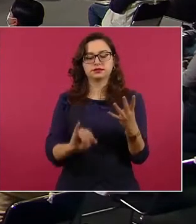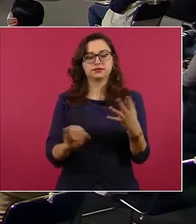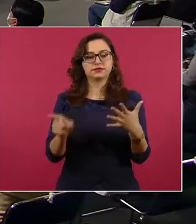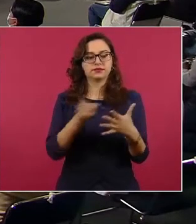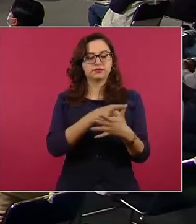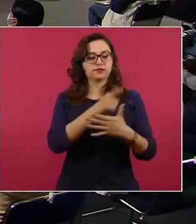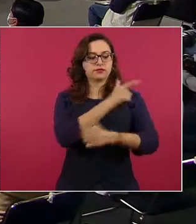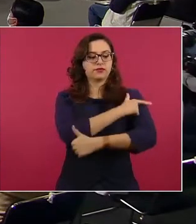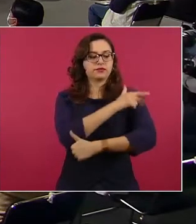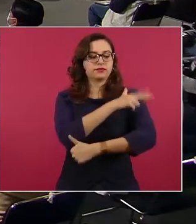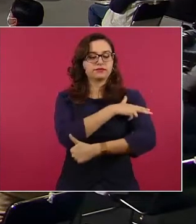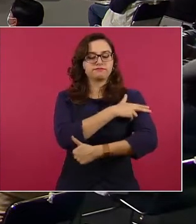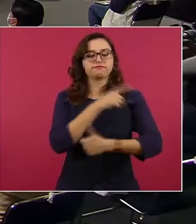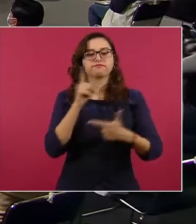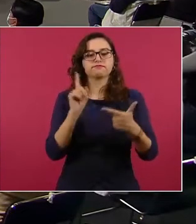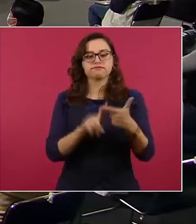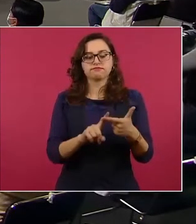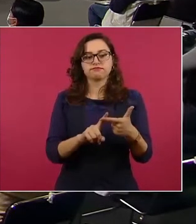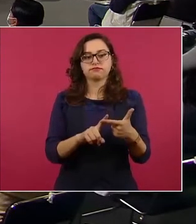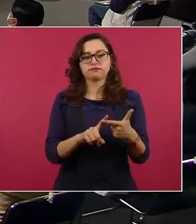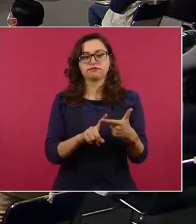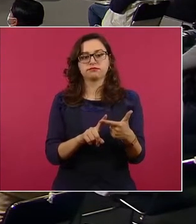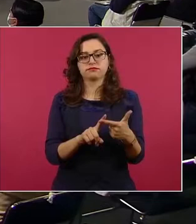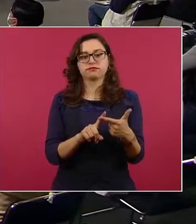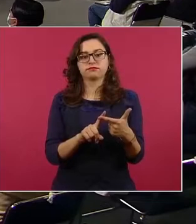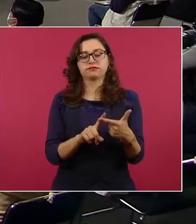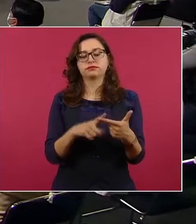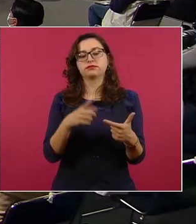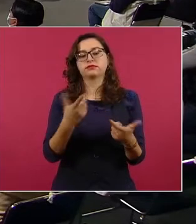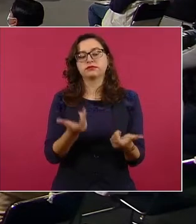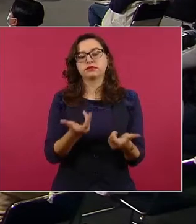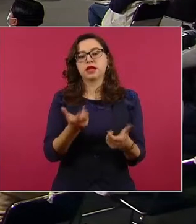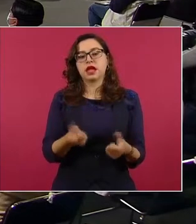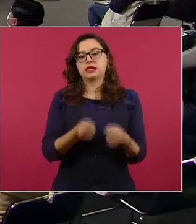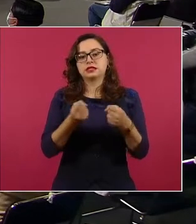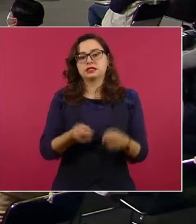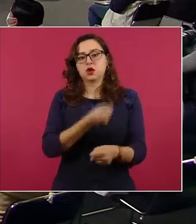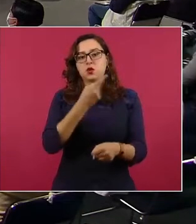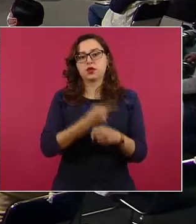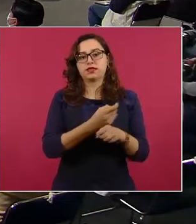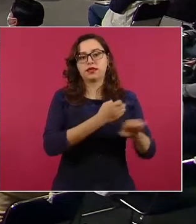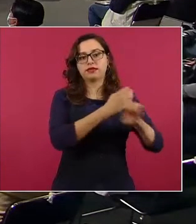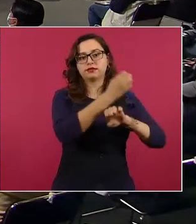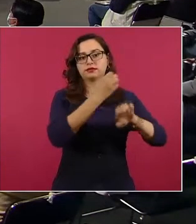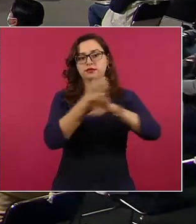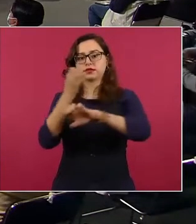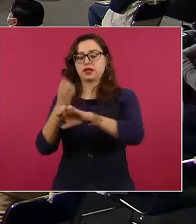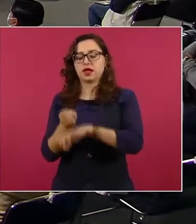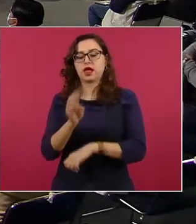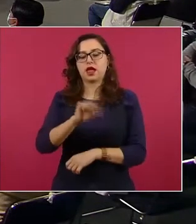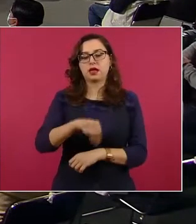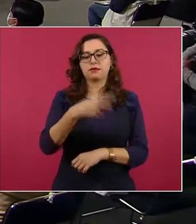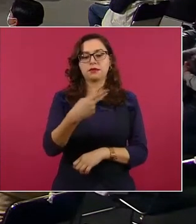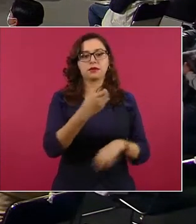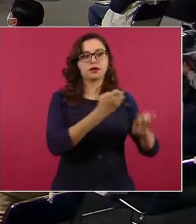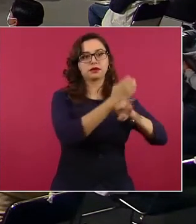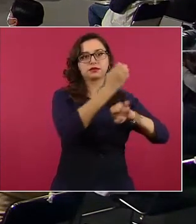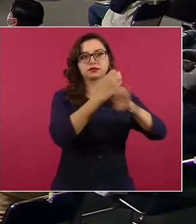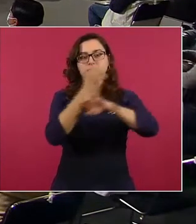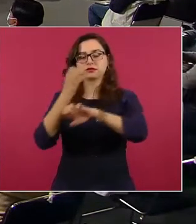la Guardia Nacional, en coordinación con las Secretarías de Seguridad, las Fiscalías Locales y la Fiscalía General de la República.